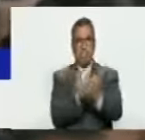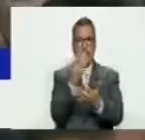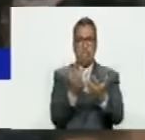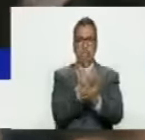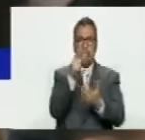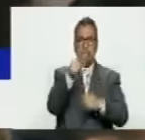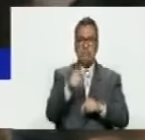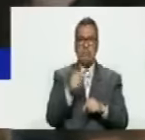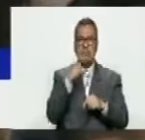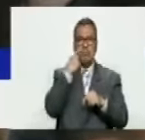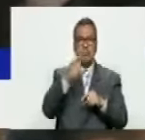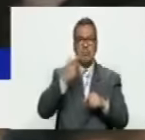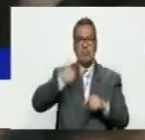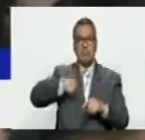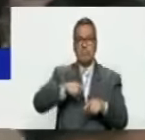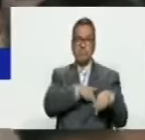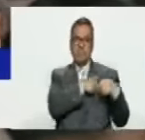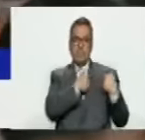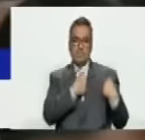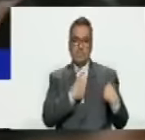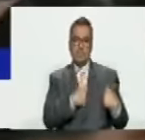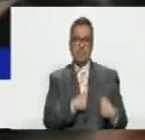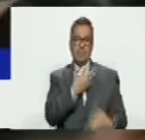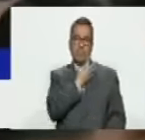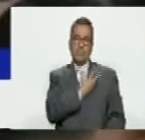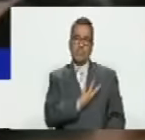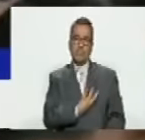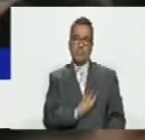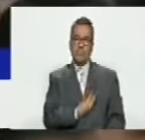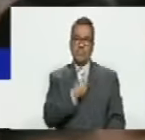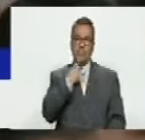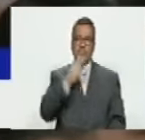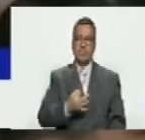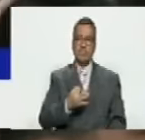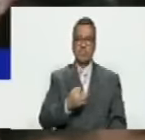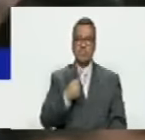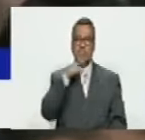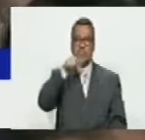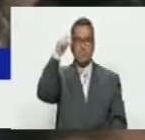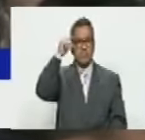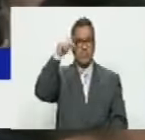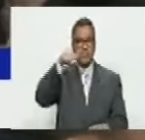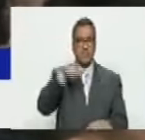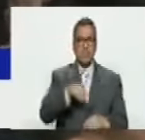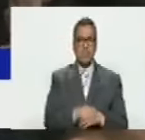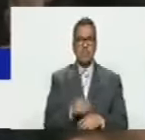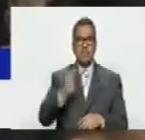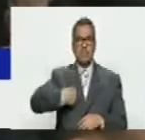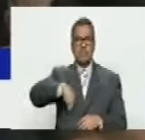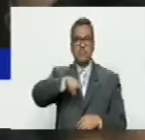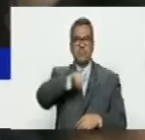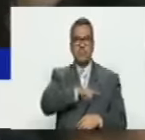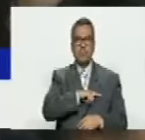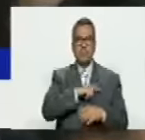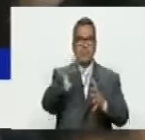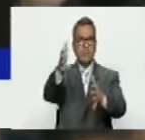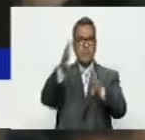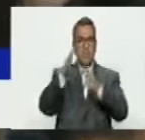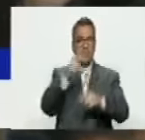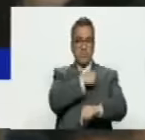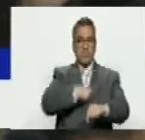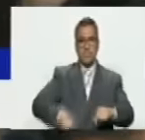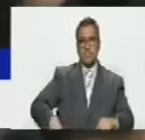vivas y nos tiene que llenar el corazón de tristeza. Nos decía reciente nuestro victorioso